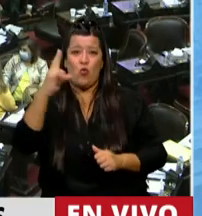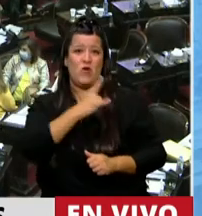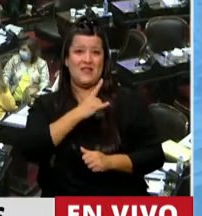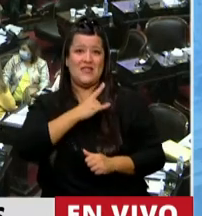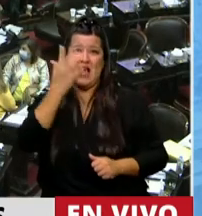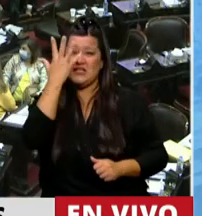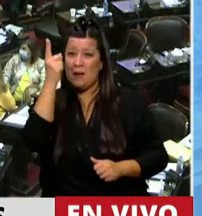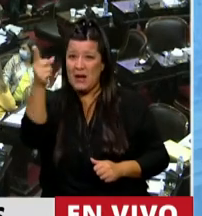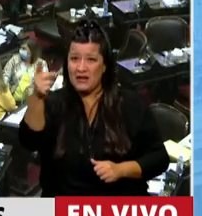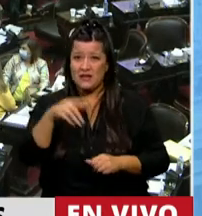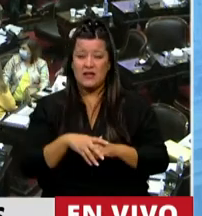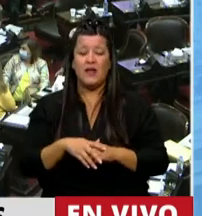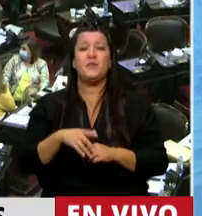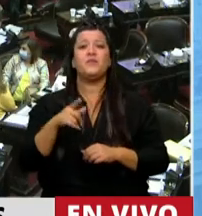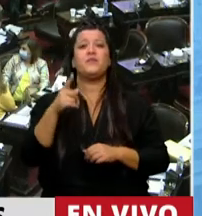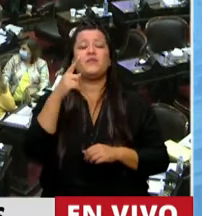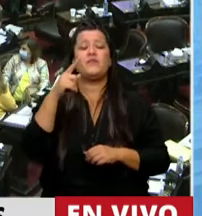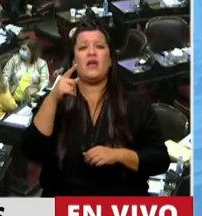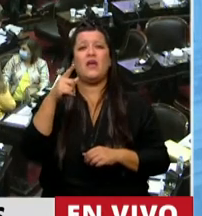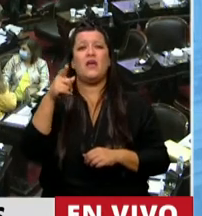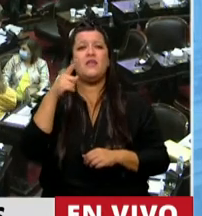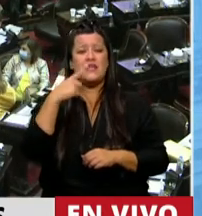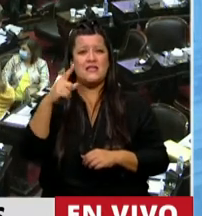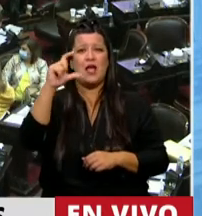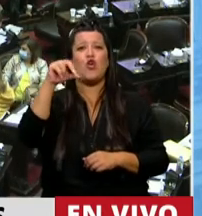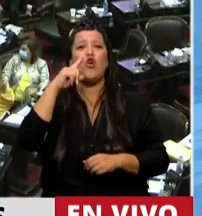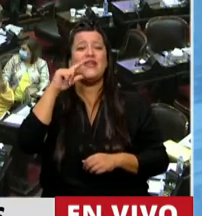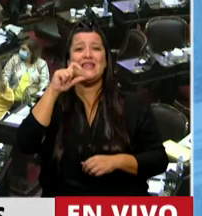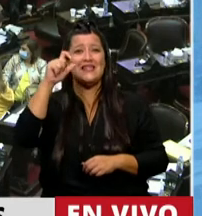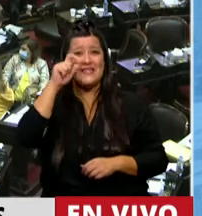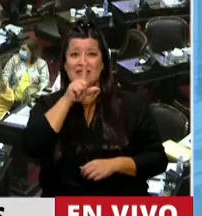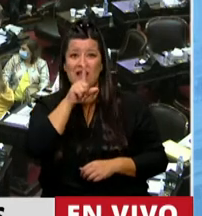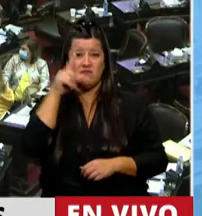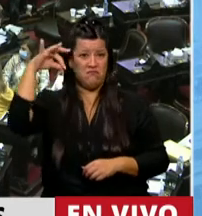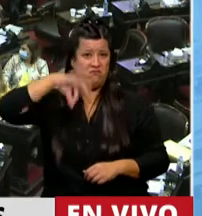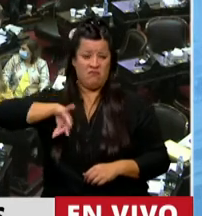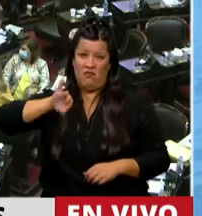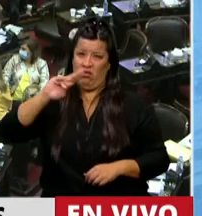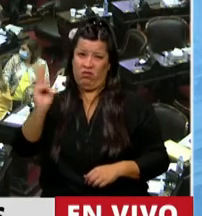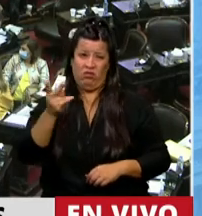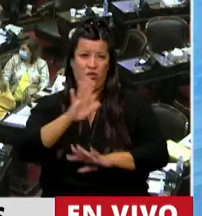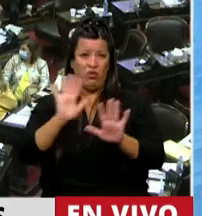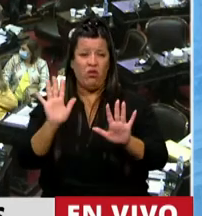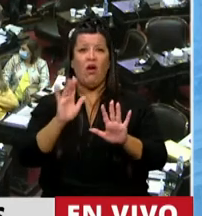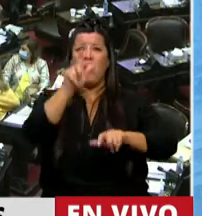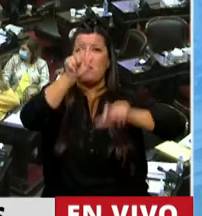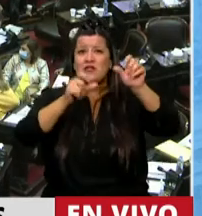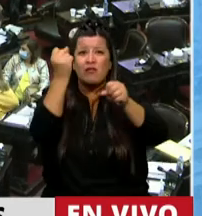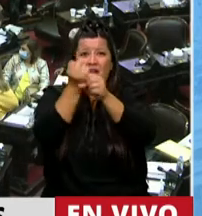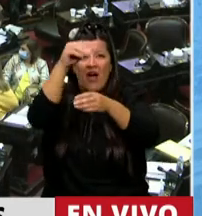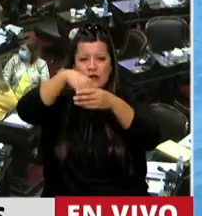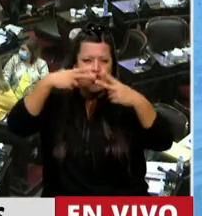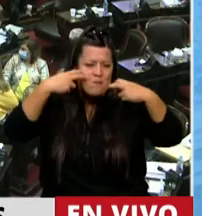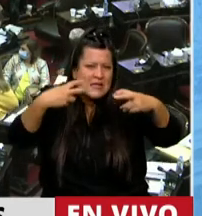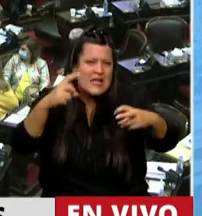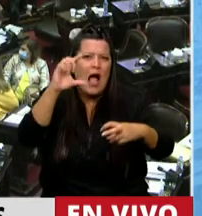dice, 16 de 6 del 2020, CONICET, salario que atrasa. Los salarios de gran parte de los investigadores del